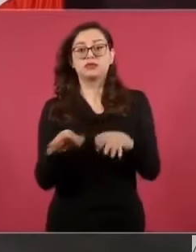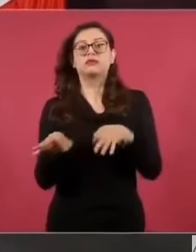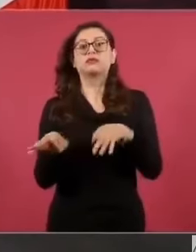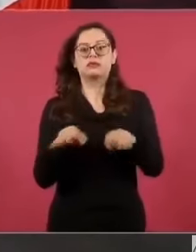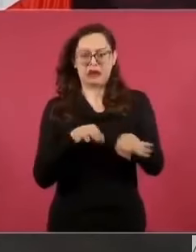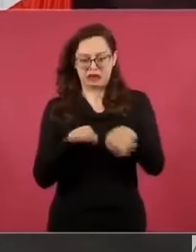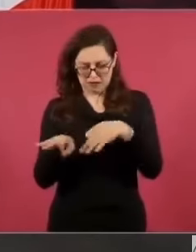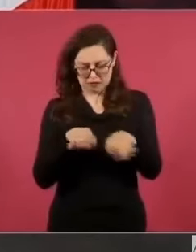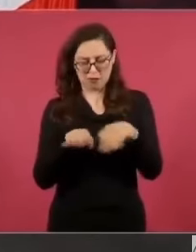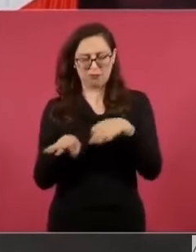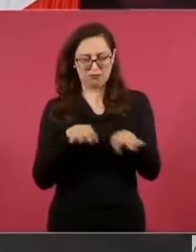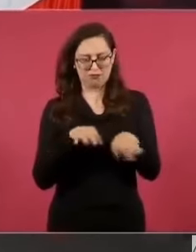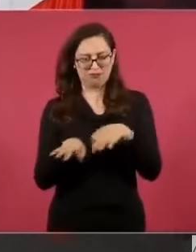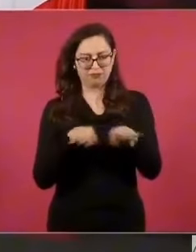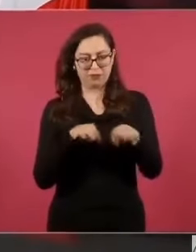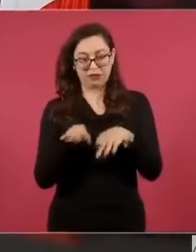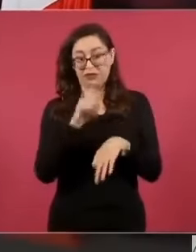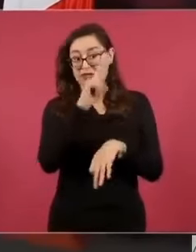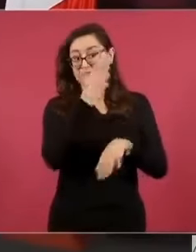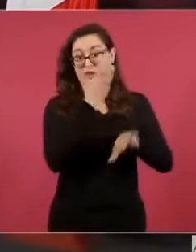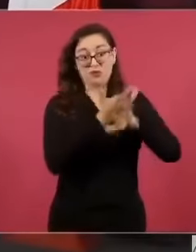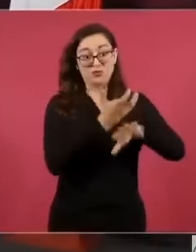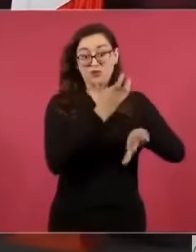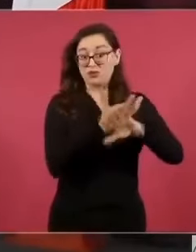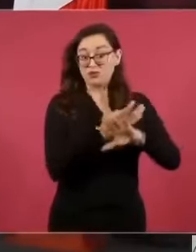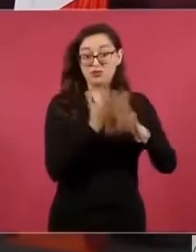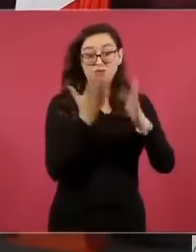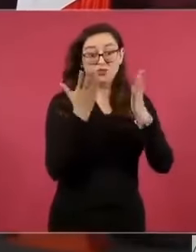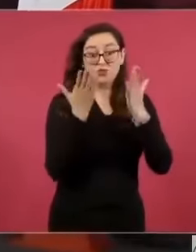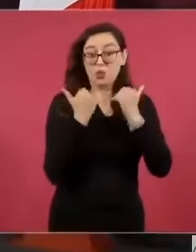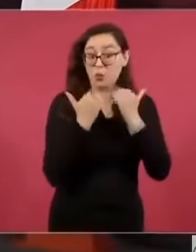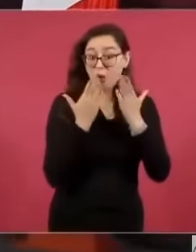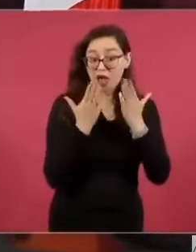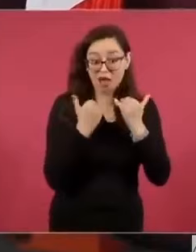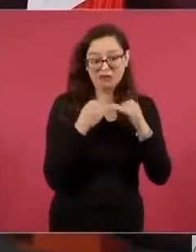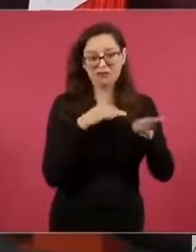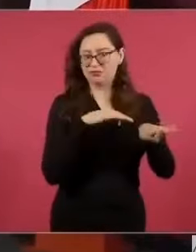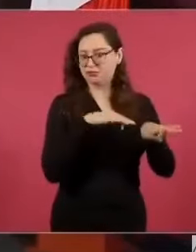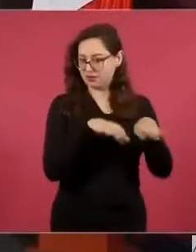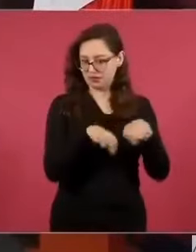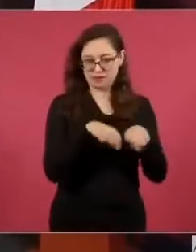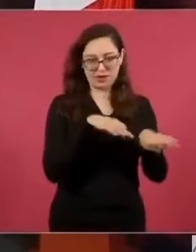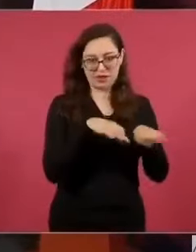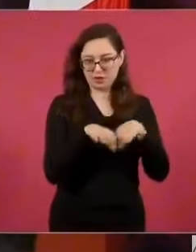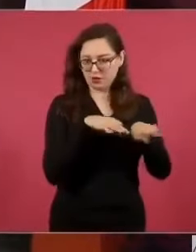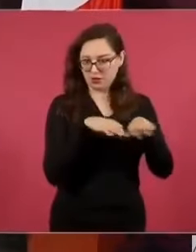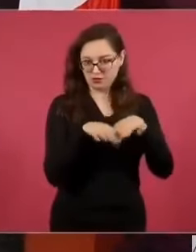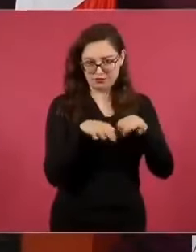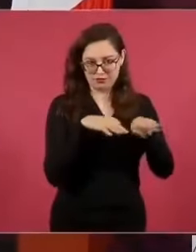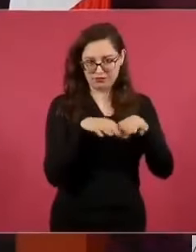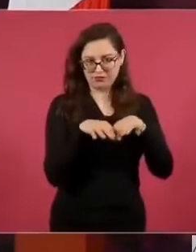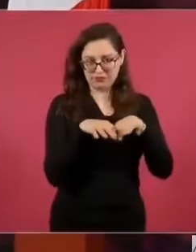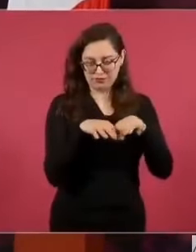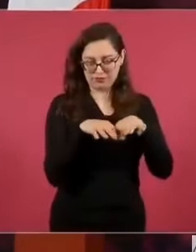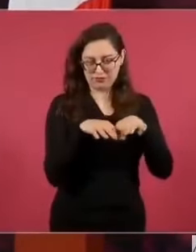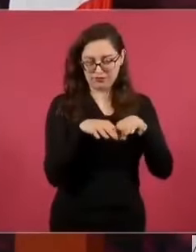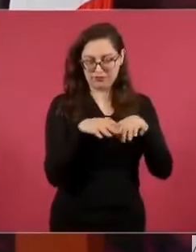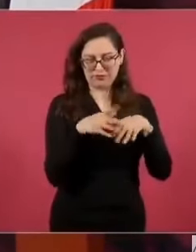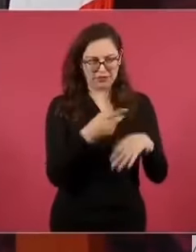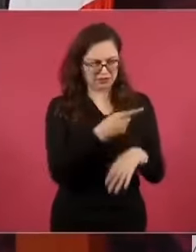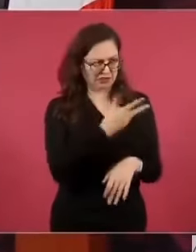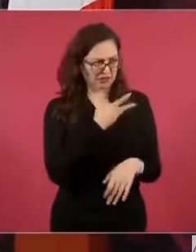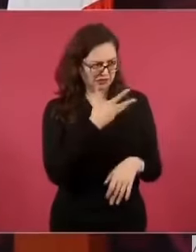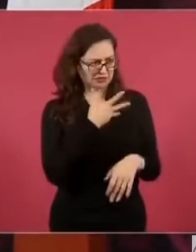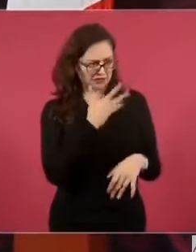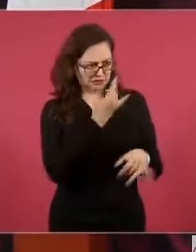en Estados Unidos. A ver si podemos conseguir el dato.